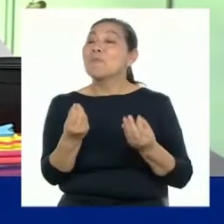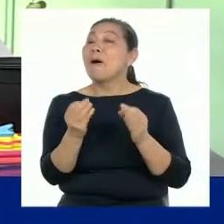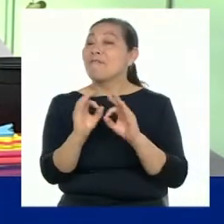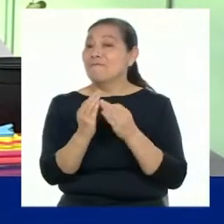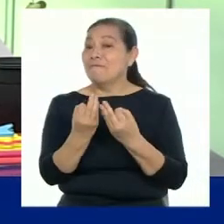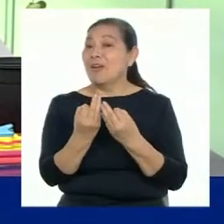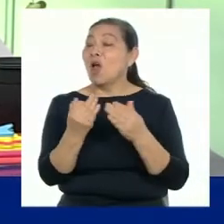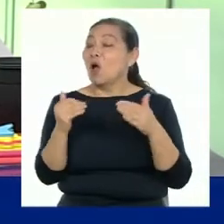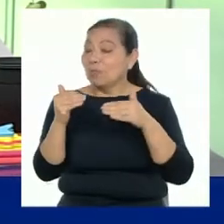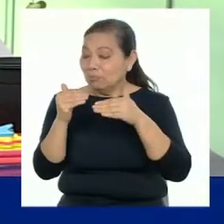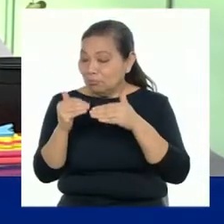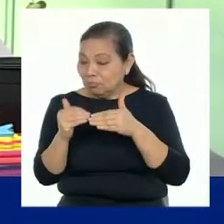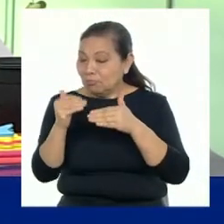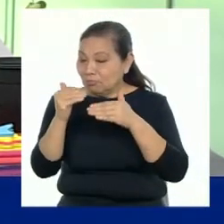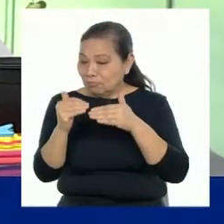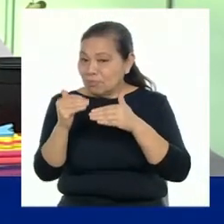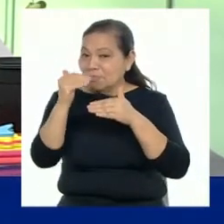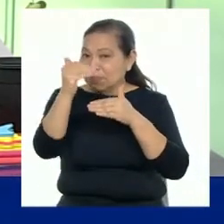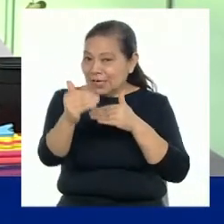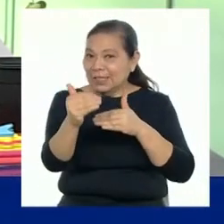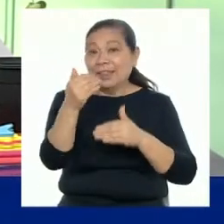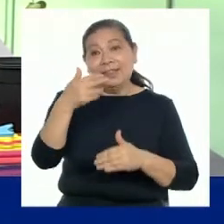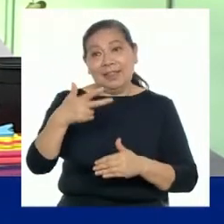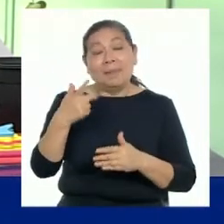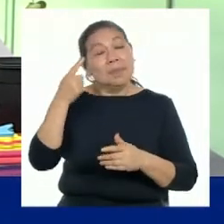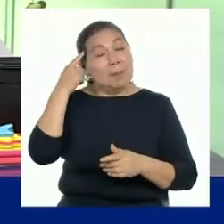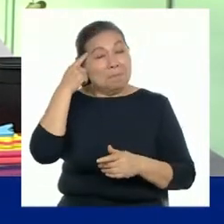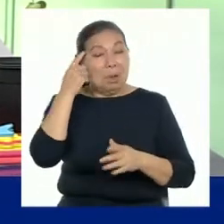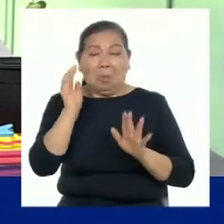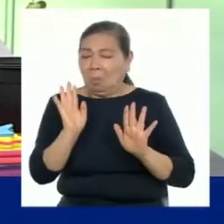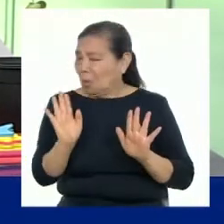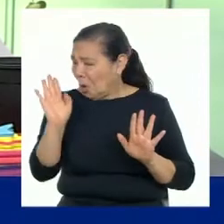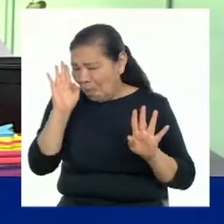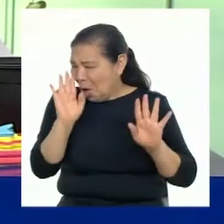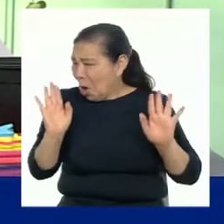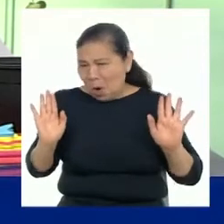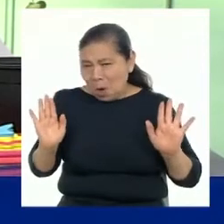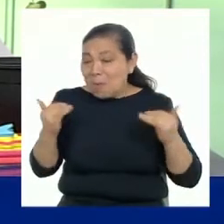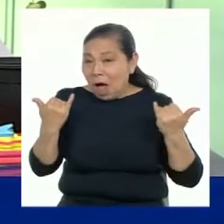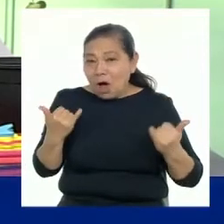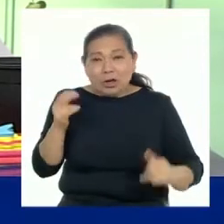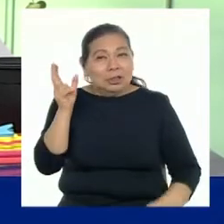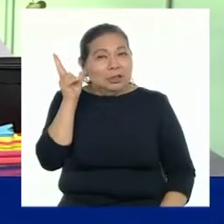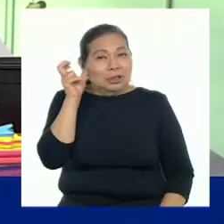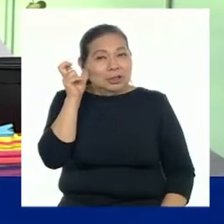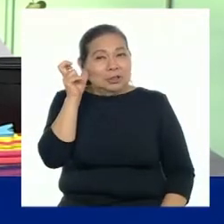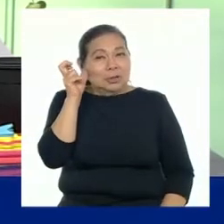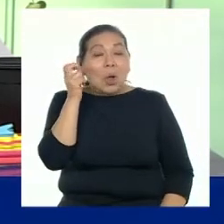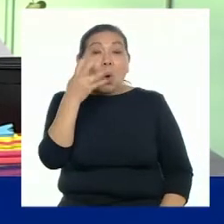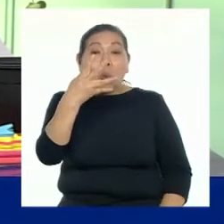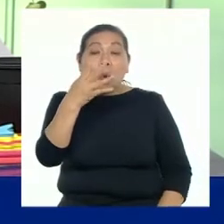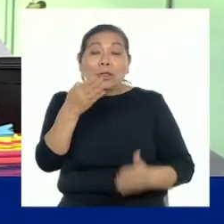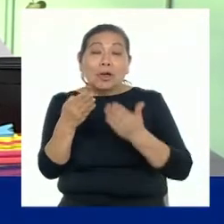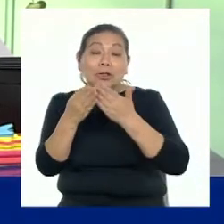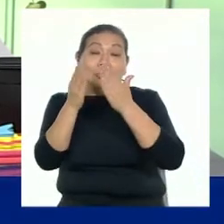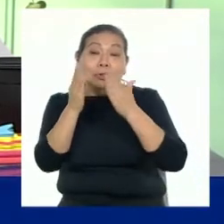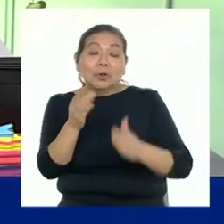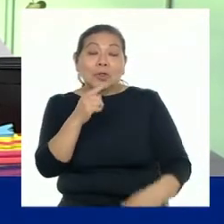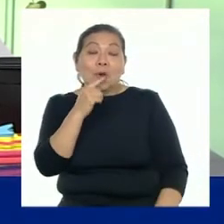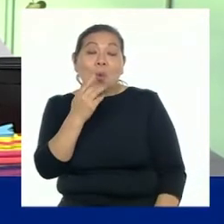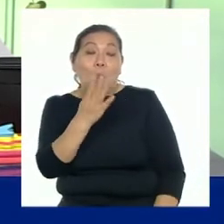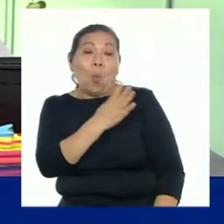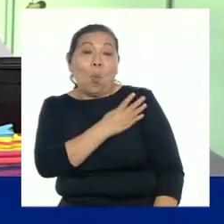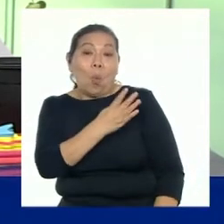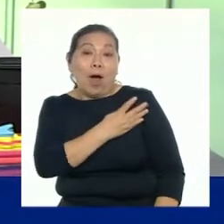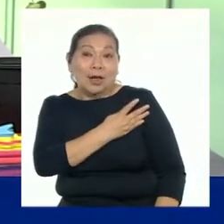en el corto, mediano y largo plazo. Si no has pensado en eso, no te preocupes. Ahora escucharemos el testimonio de cuatro estudiantes de cuarto de